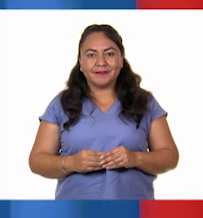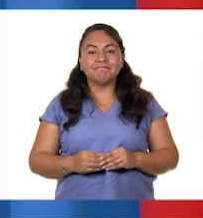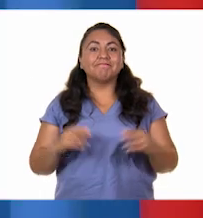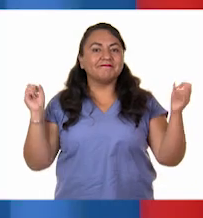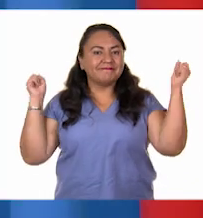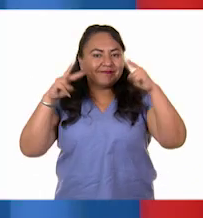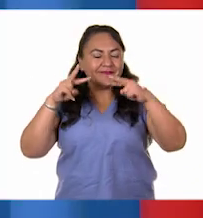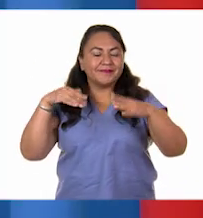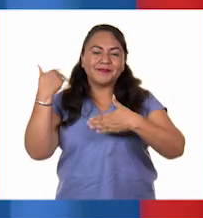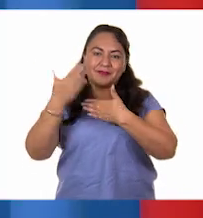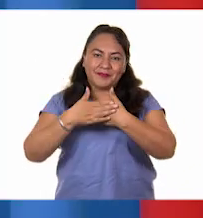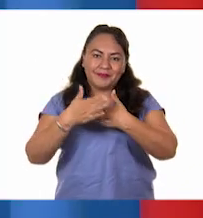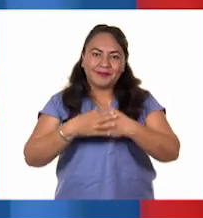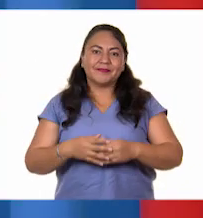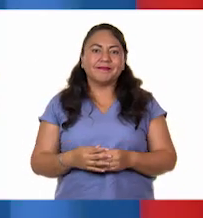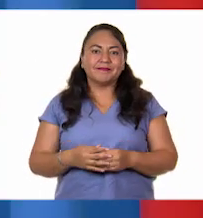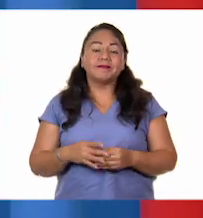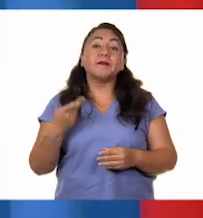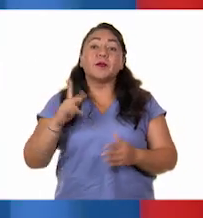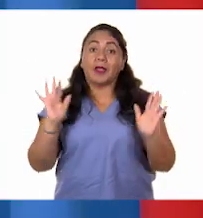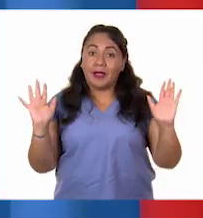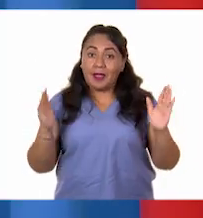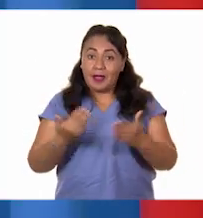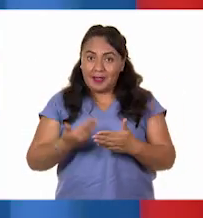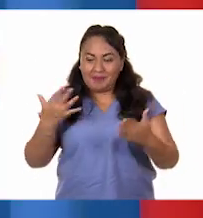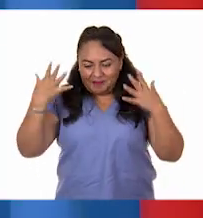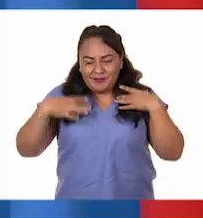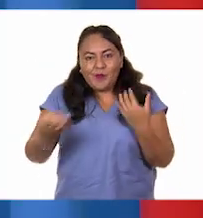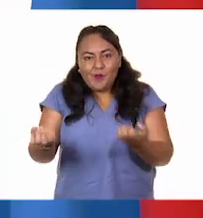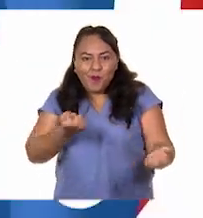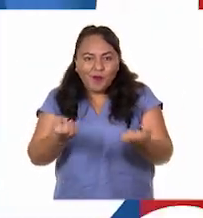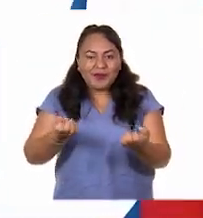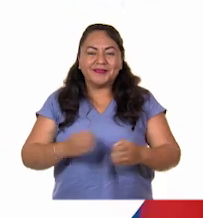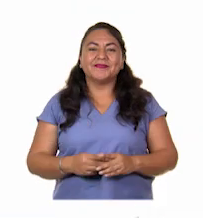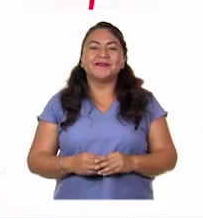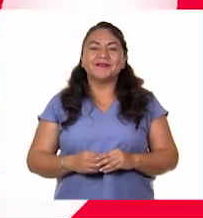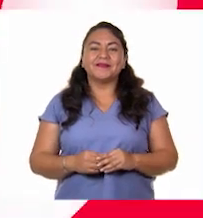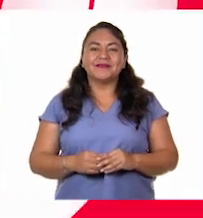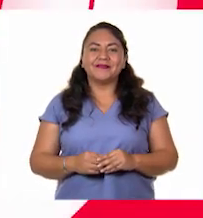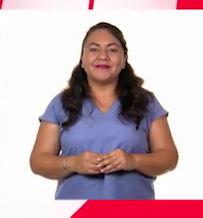Nos vemos hasta la próxima. Pero antes, a movernos un poco.